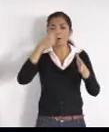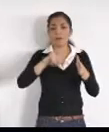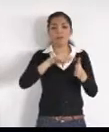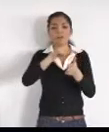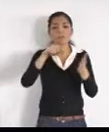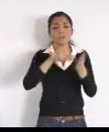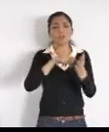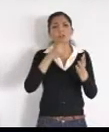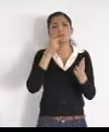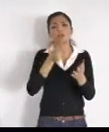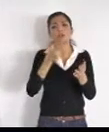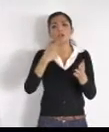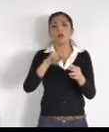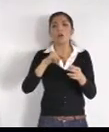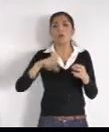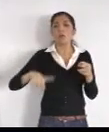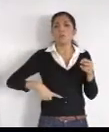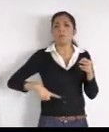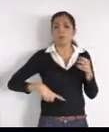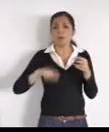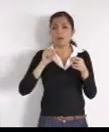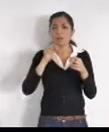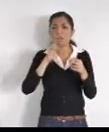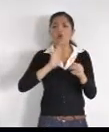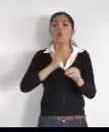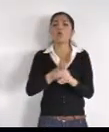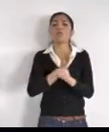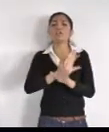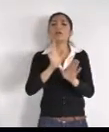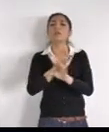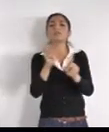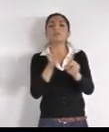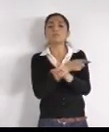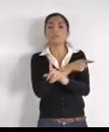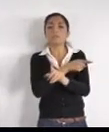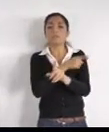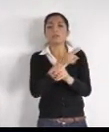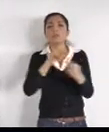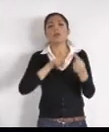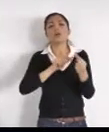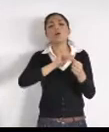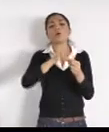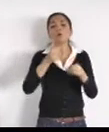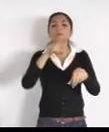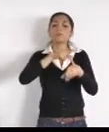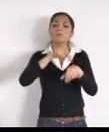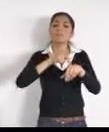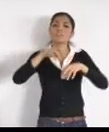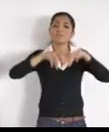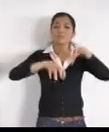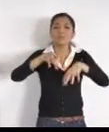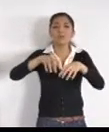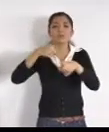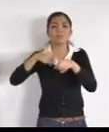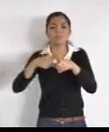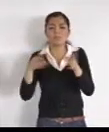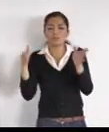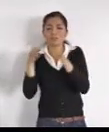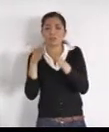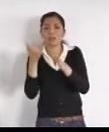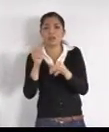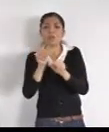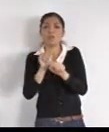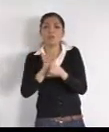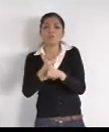se propuso una ruta, alterna, empedrada, llena de hoyos, angosta, y con camiones, los invito a que lo recorra, la bicicleta en ruta alterna. Sí, Víctor,